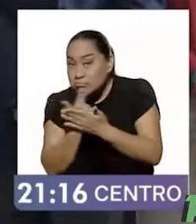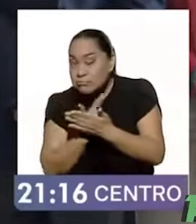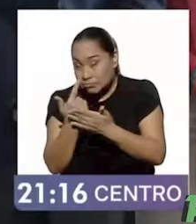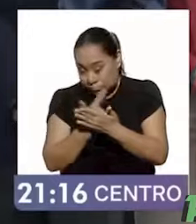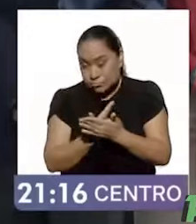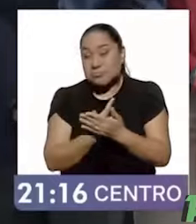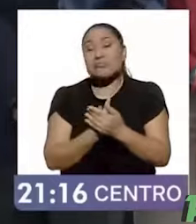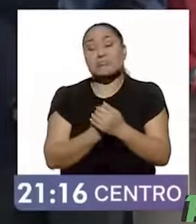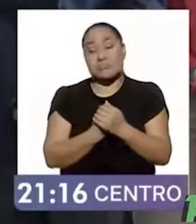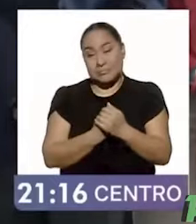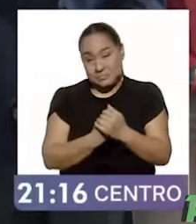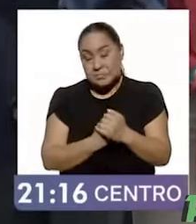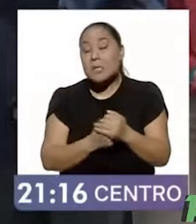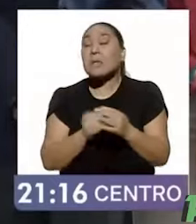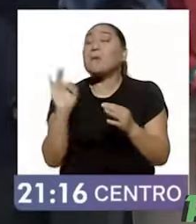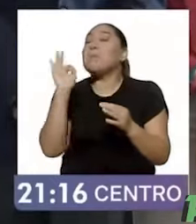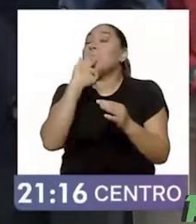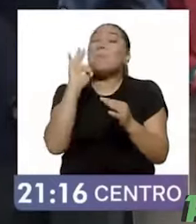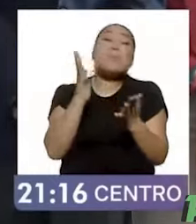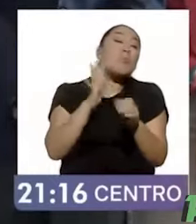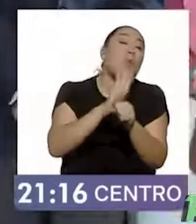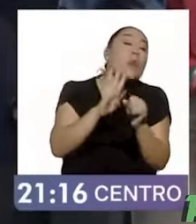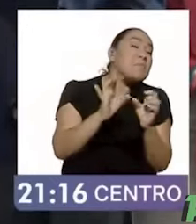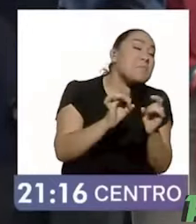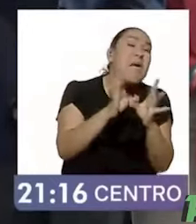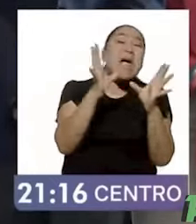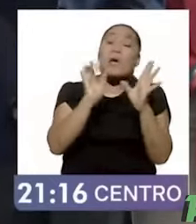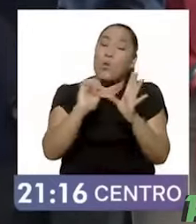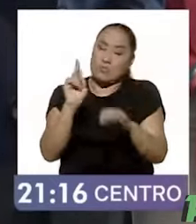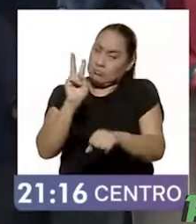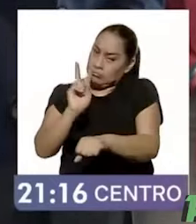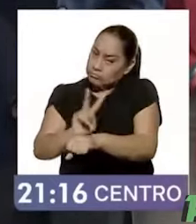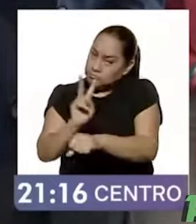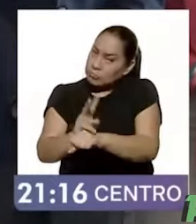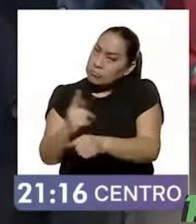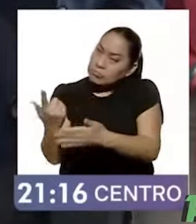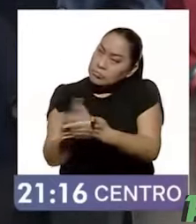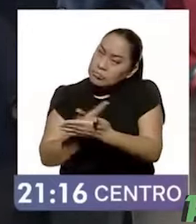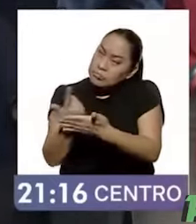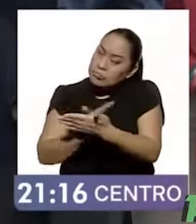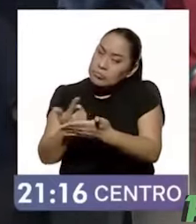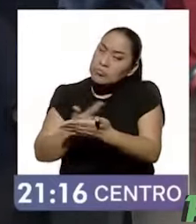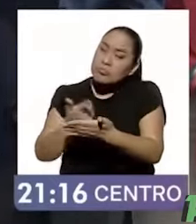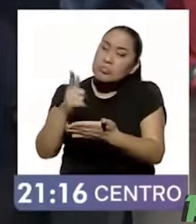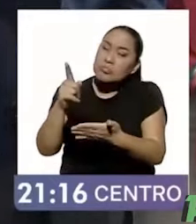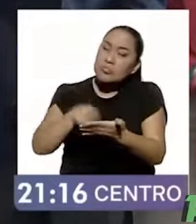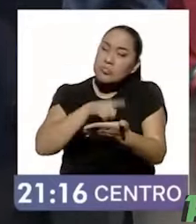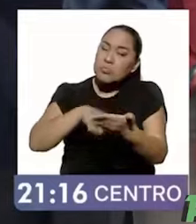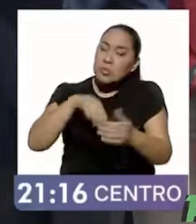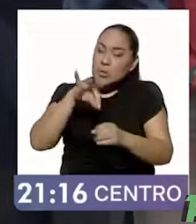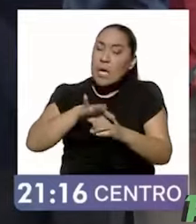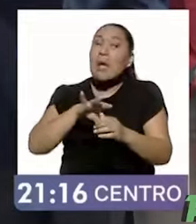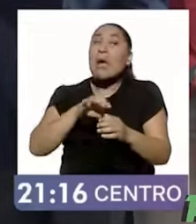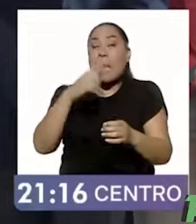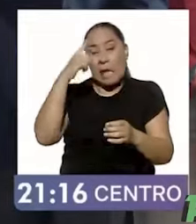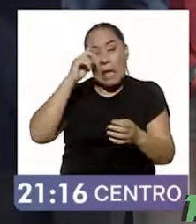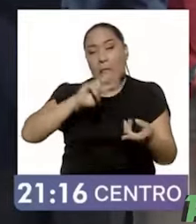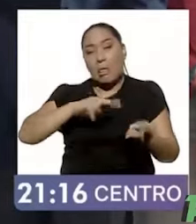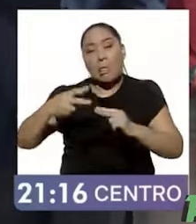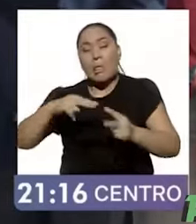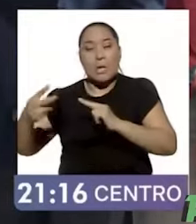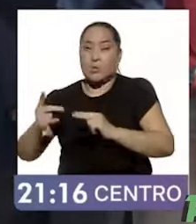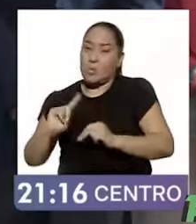porque pueden suceder cualesquiera cosas para tergiversar el resultado